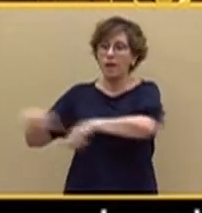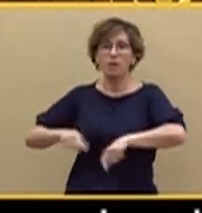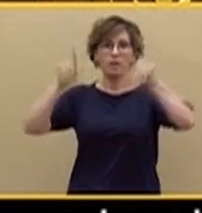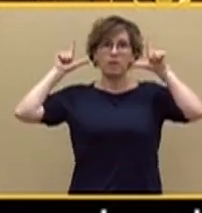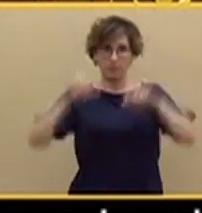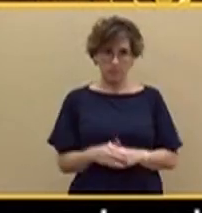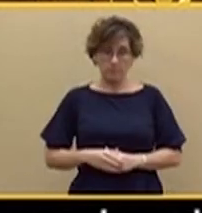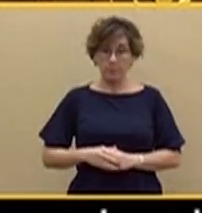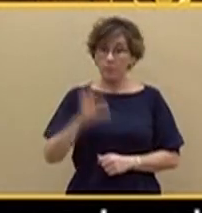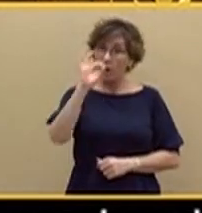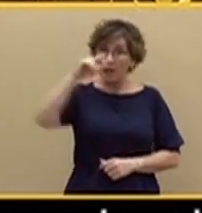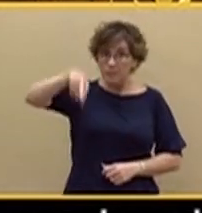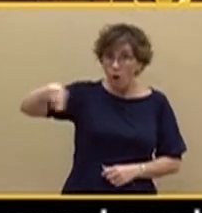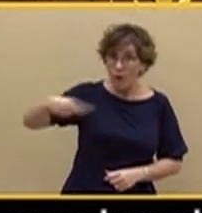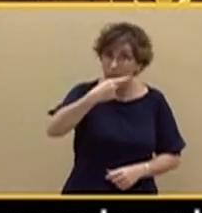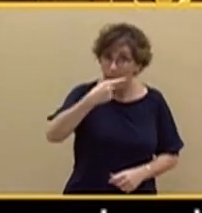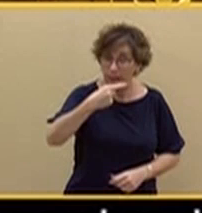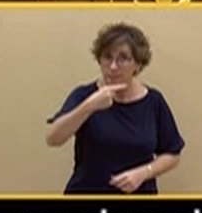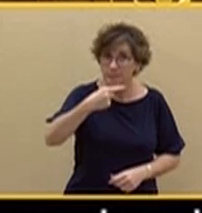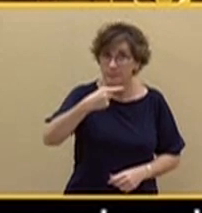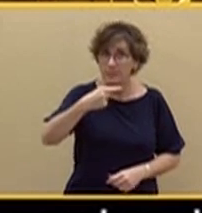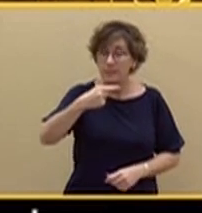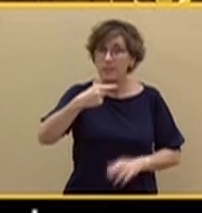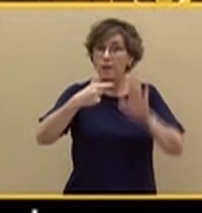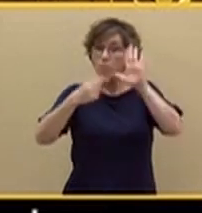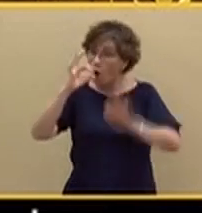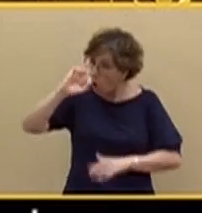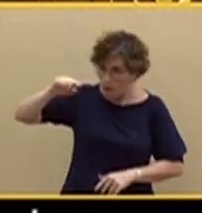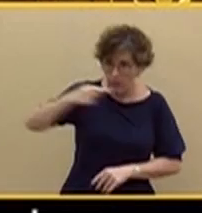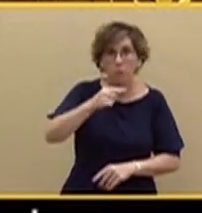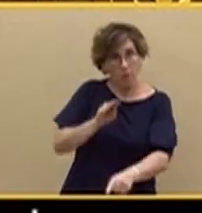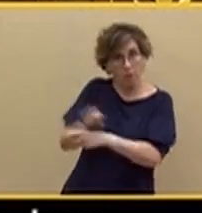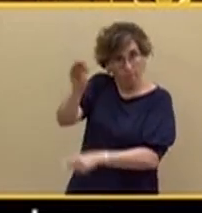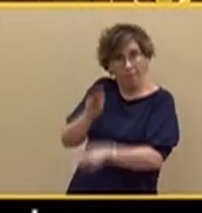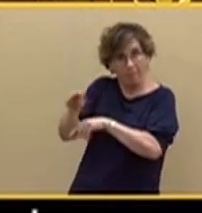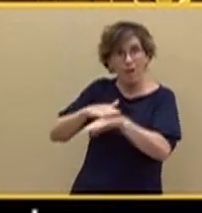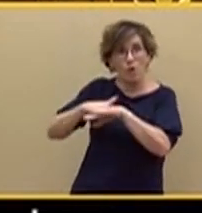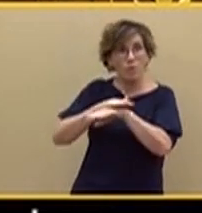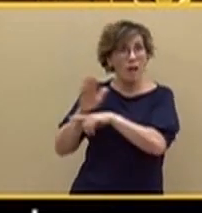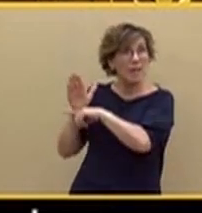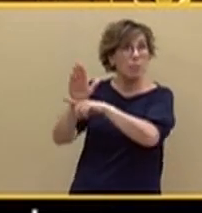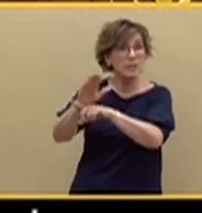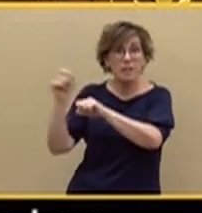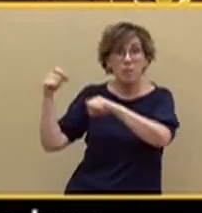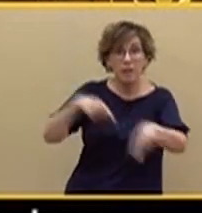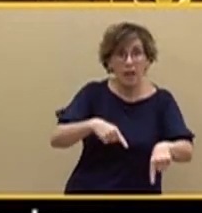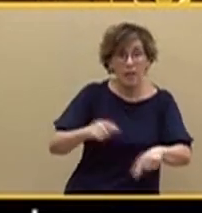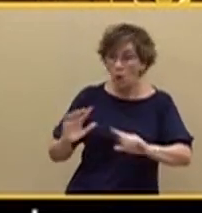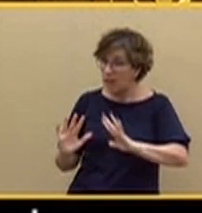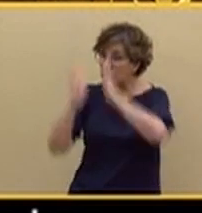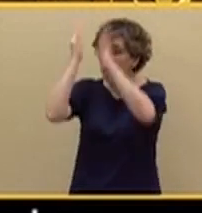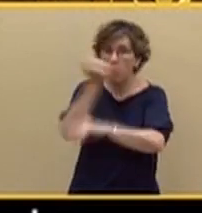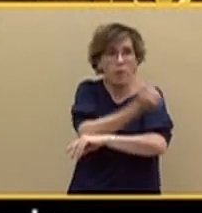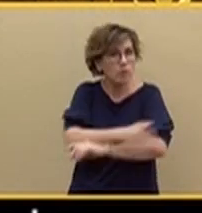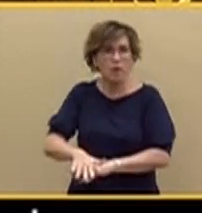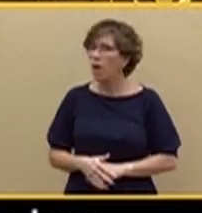gubernamentales, pero siempre mantenidas por los gobiernos, ni representan a los inmigrantes ni los salvan en el Mediterráneo. Bien al